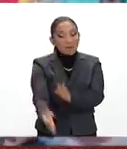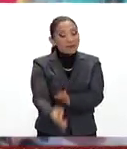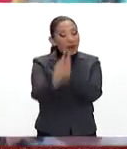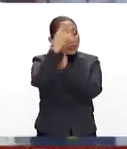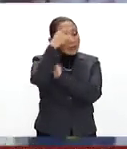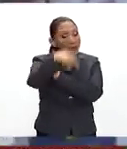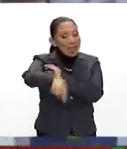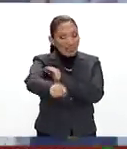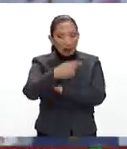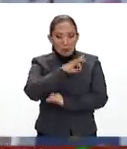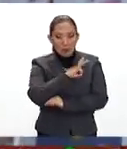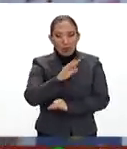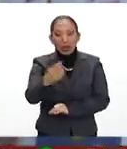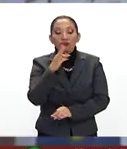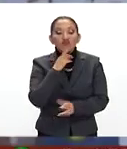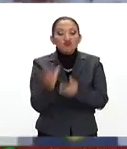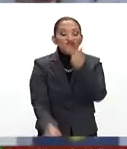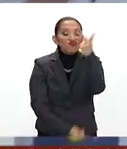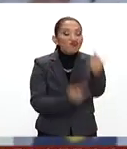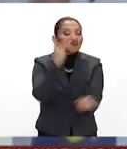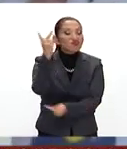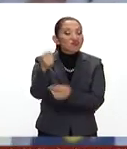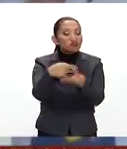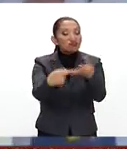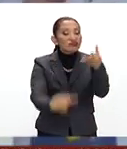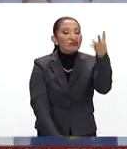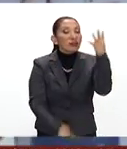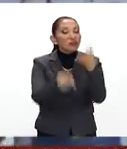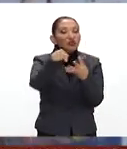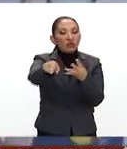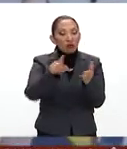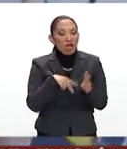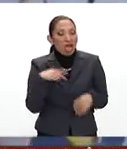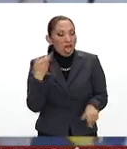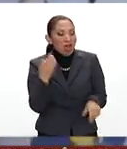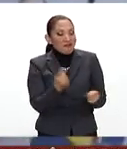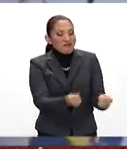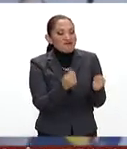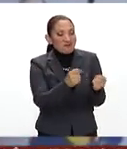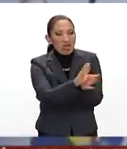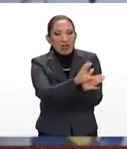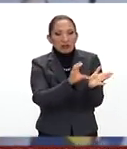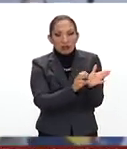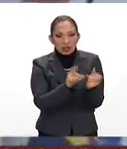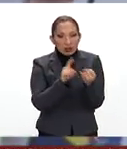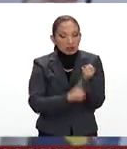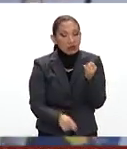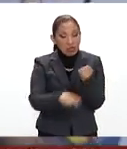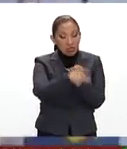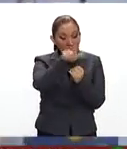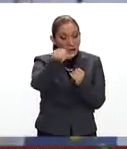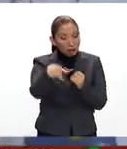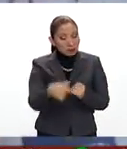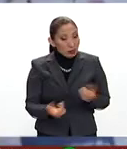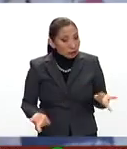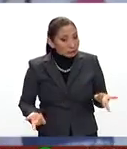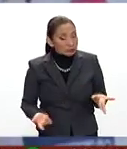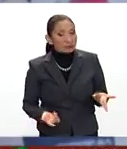allí responda ante los señalamientos de haber vulnerado la Constitución después de que